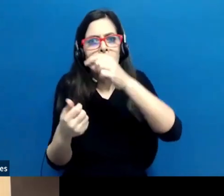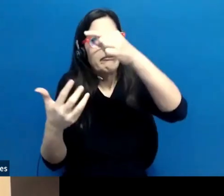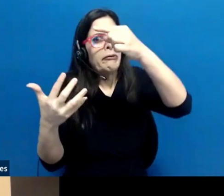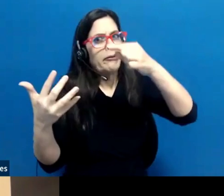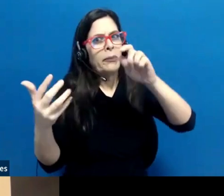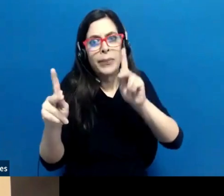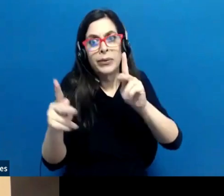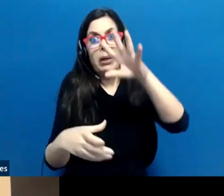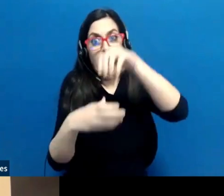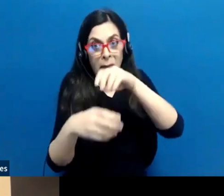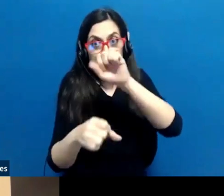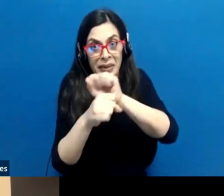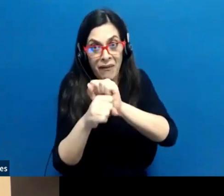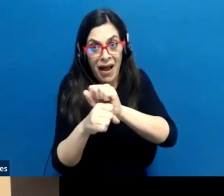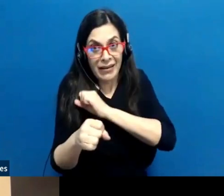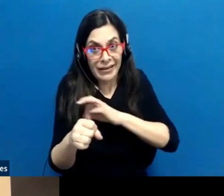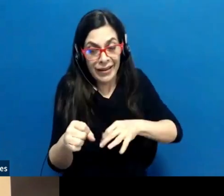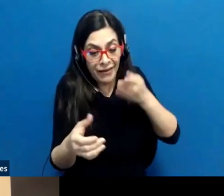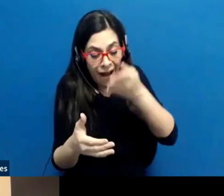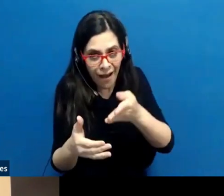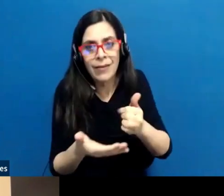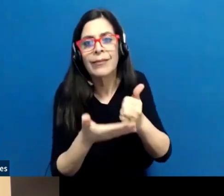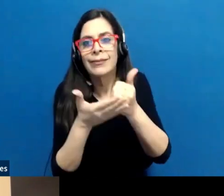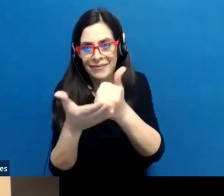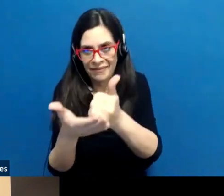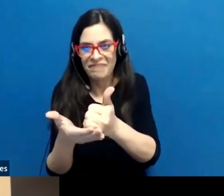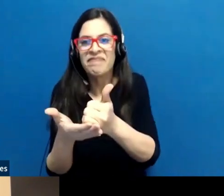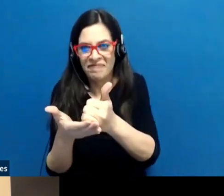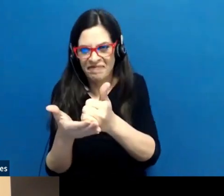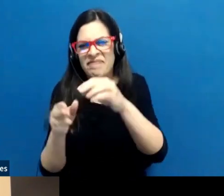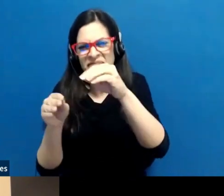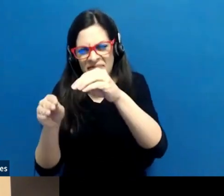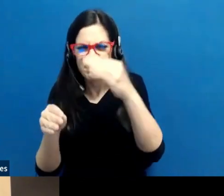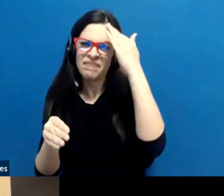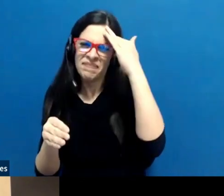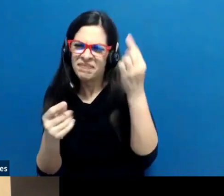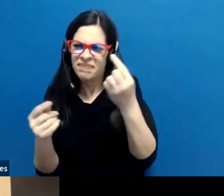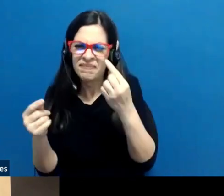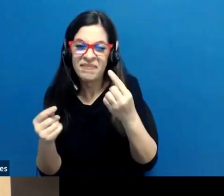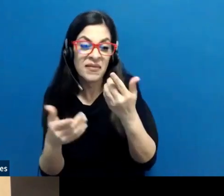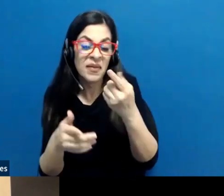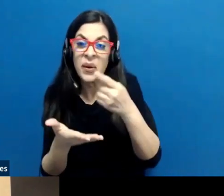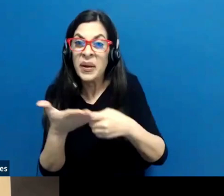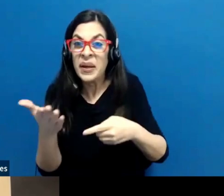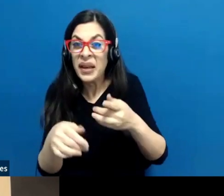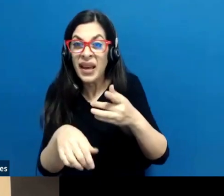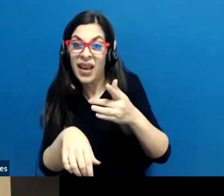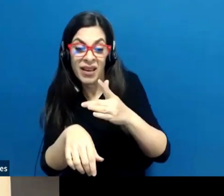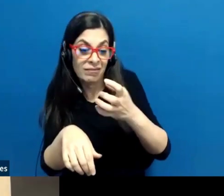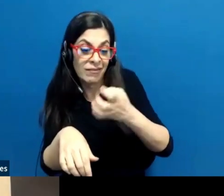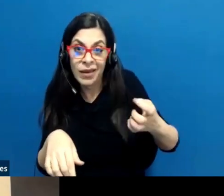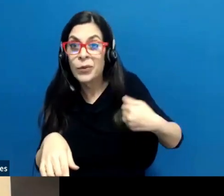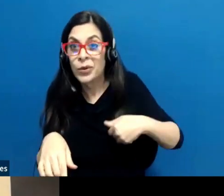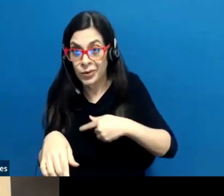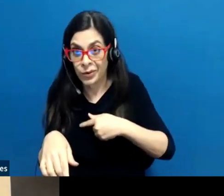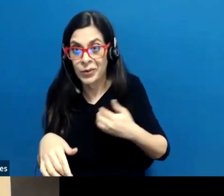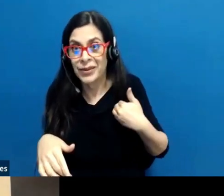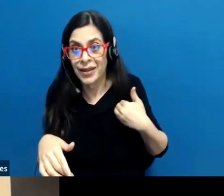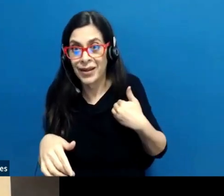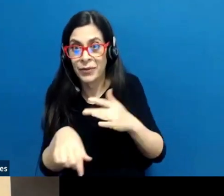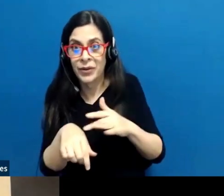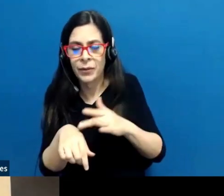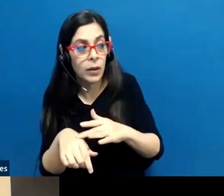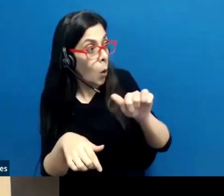Judicial. Excelente. ¿Alguna otra tecnología que tengamos que destacar y repasar en la mañana de hoy?